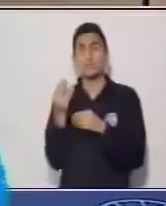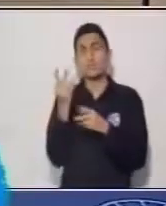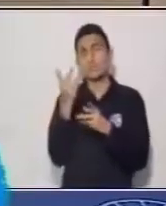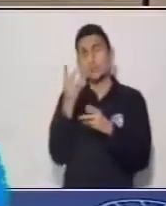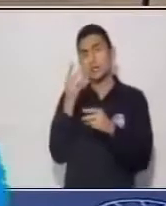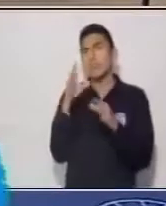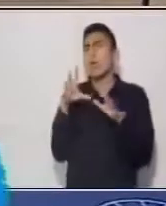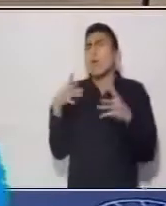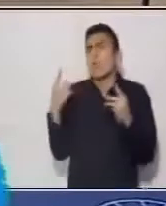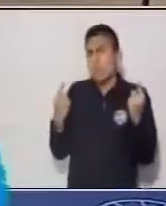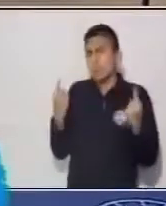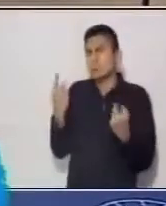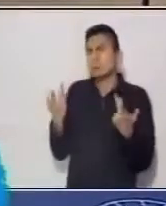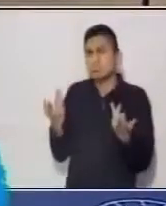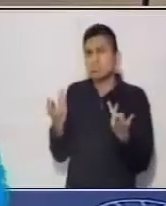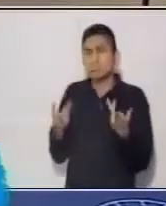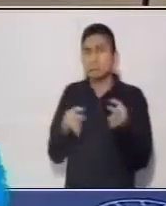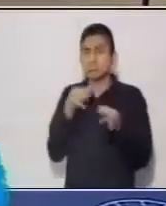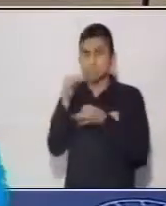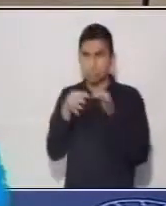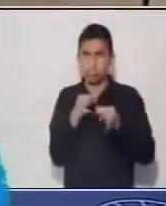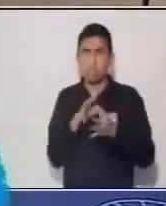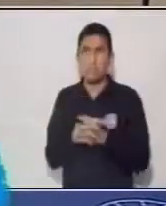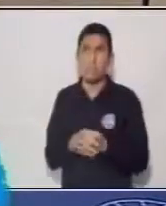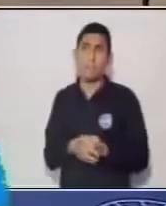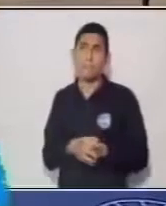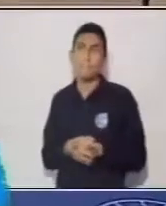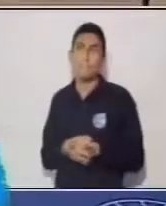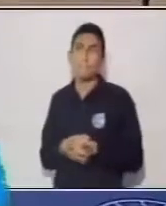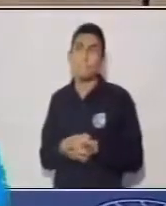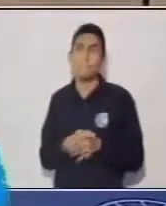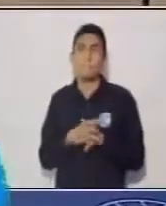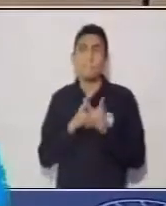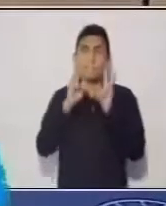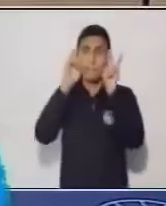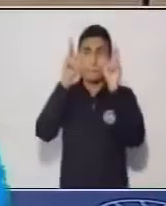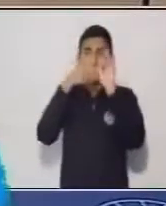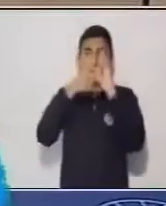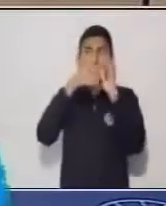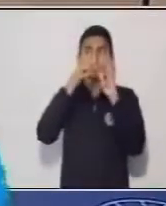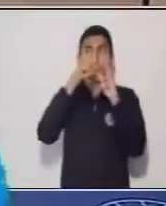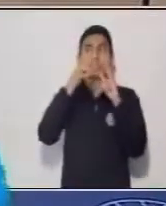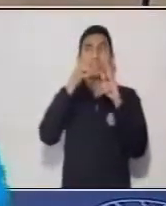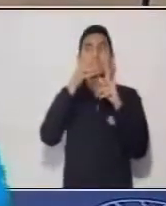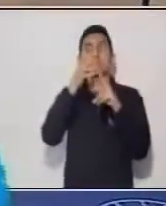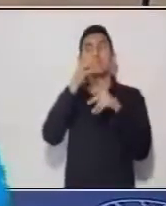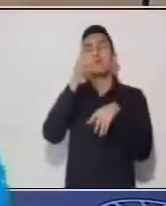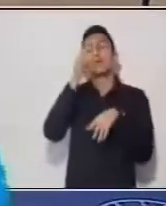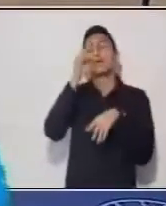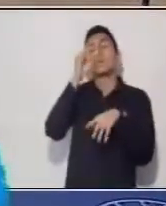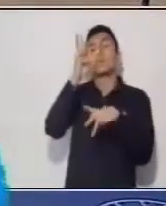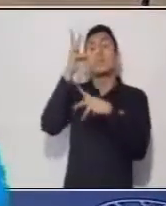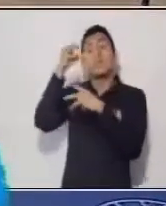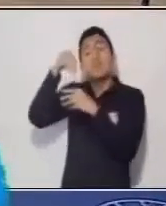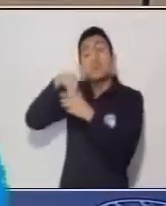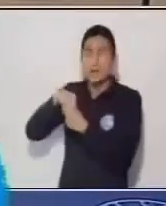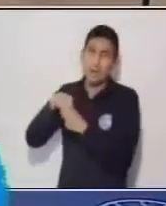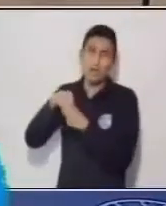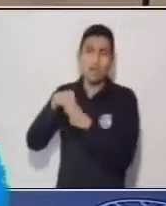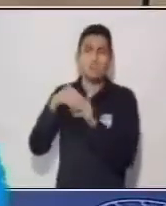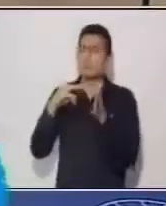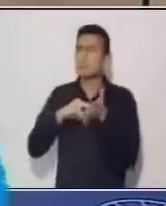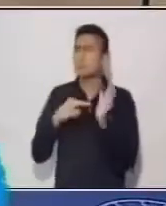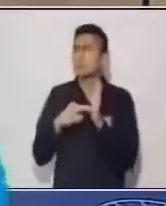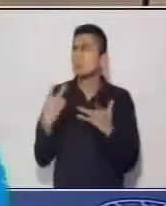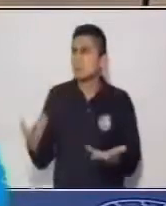¿Cuáles son estos? Los internos son aquellos que suceden dentro